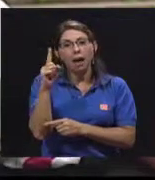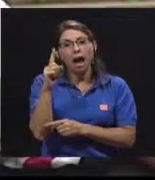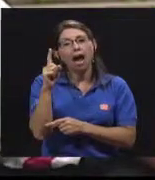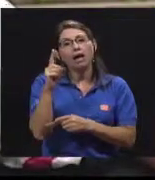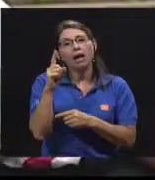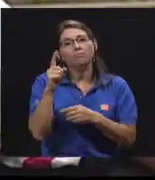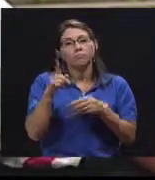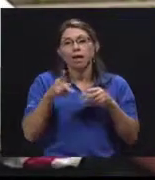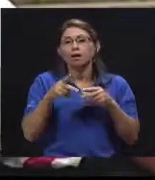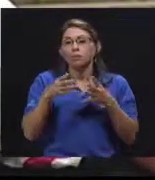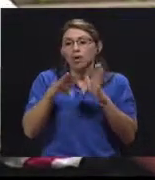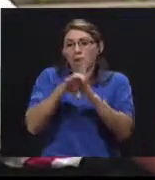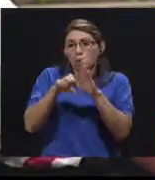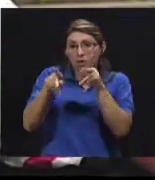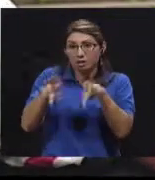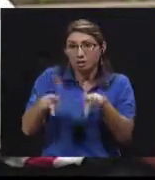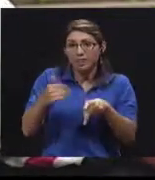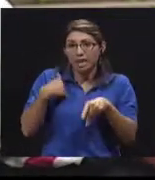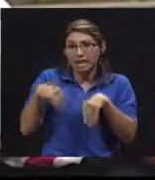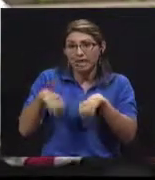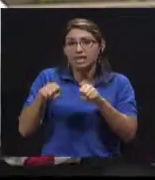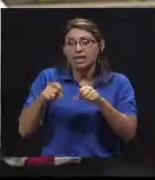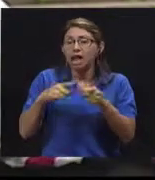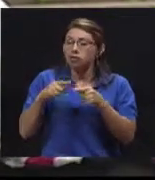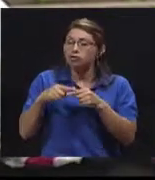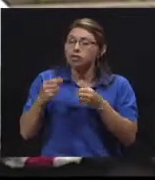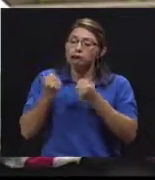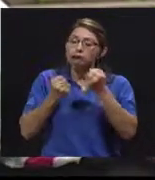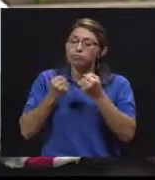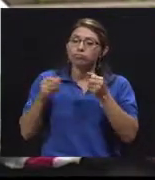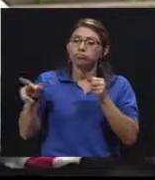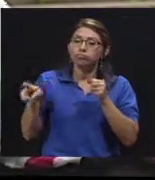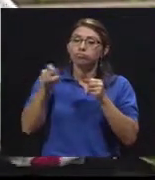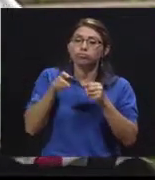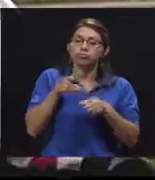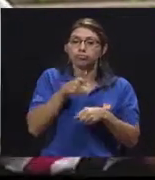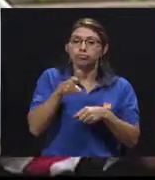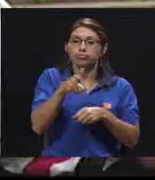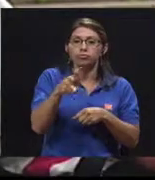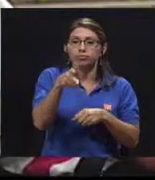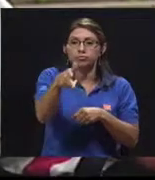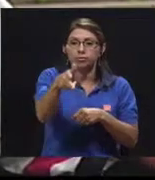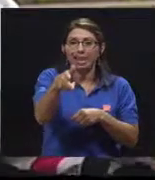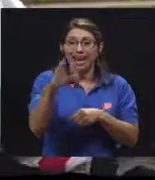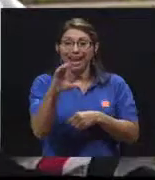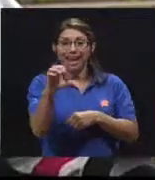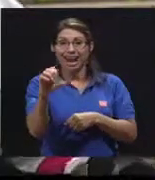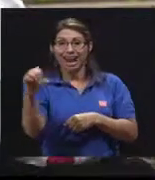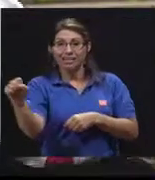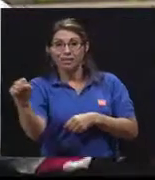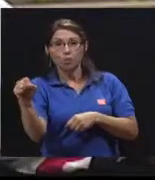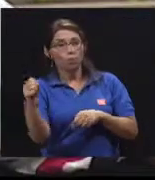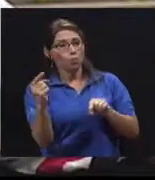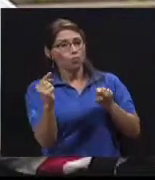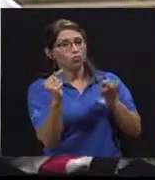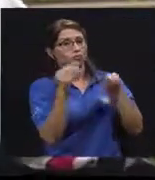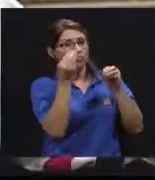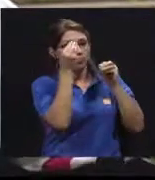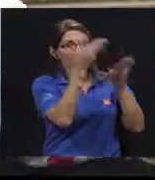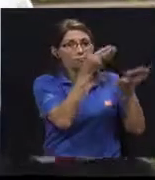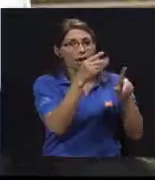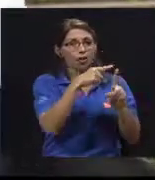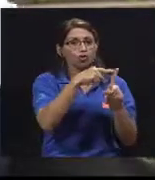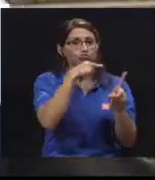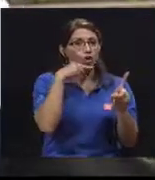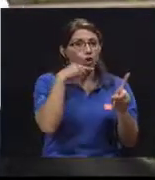programados, en ese caso de citas. Entonces, la Caja del Seguro genera una orden a la Cruz Roja para que movilice una unidad que normalmente